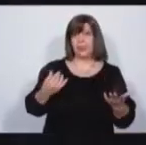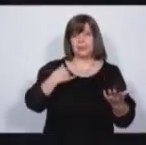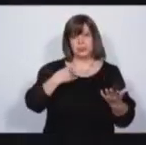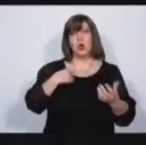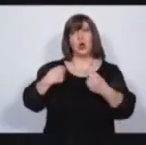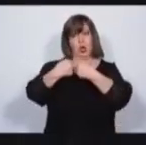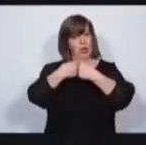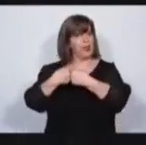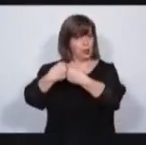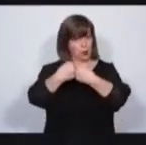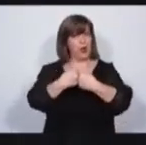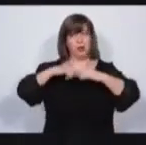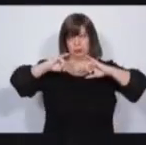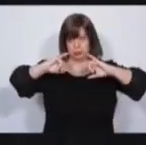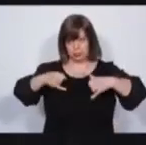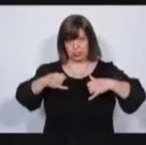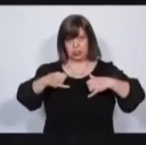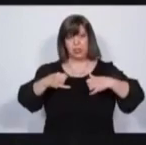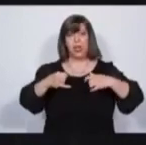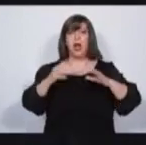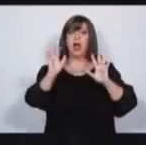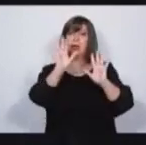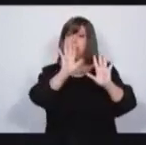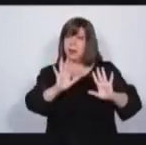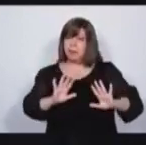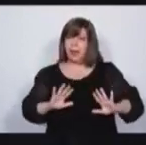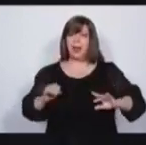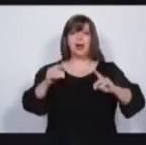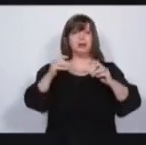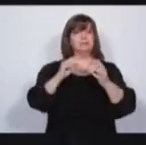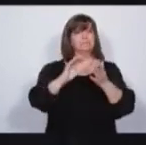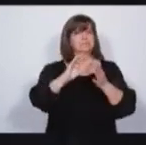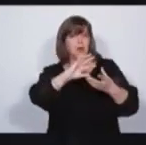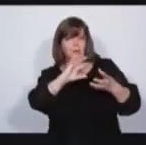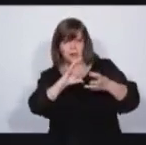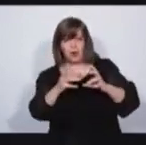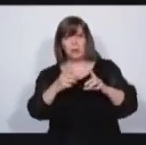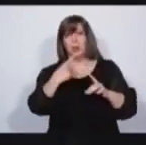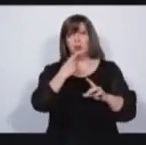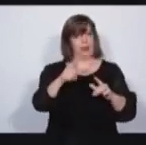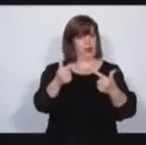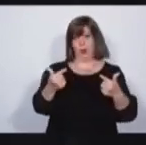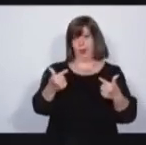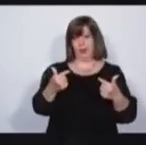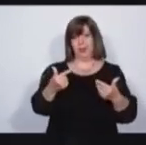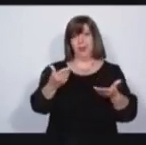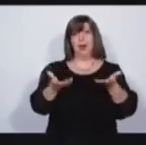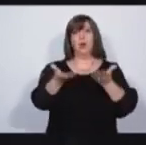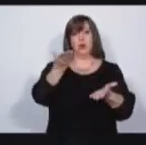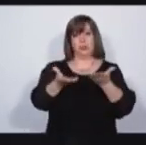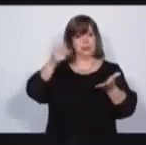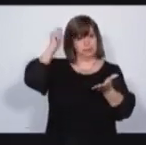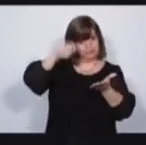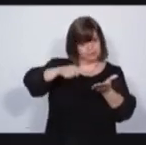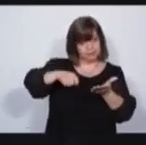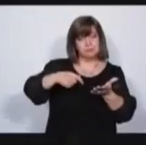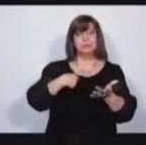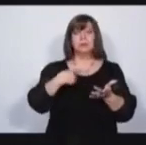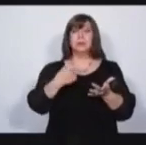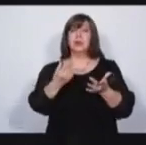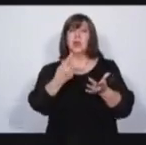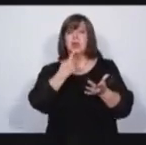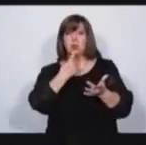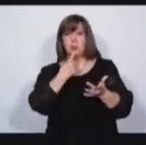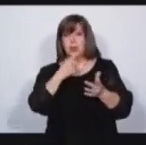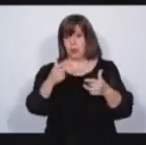estamos de acuerdo en que hay que hacer una reingeniería institucional en la provincia. Ninguna duda. Pero tampoco tenemos ninguna duda